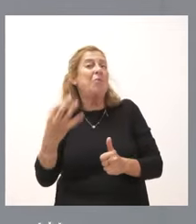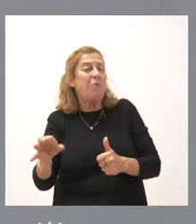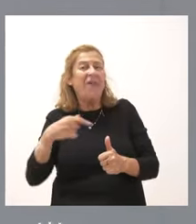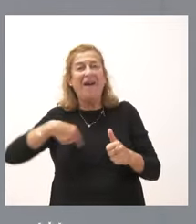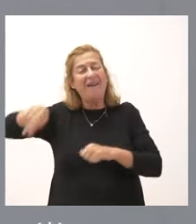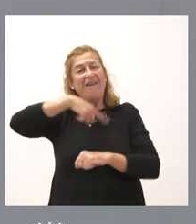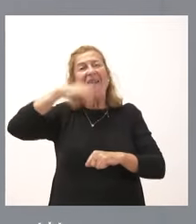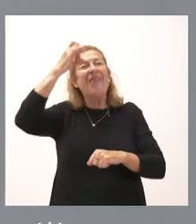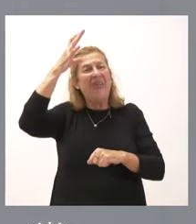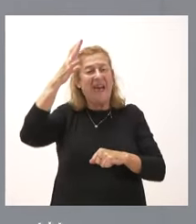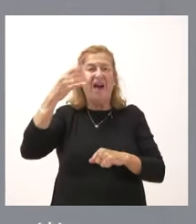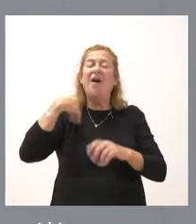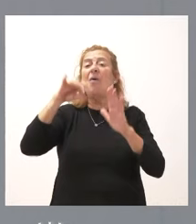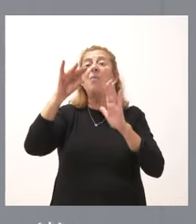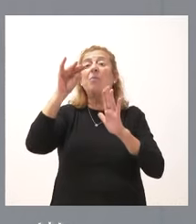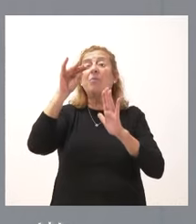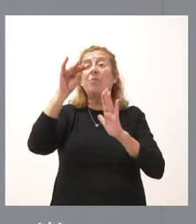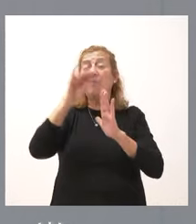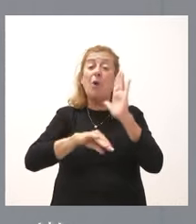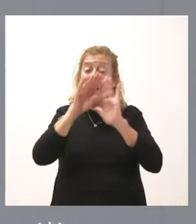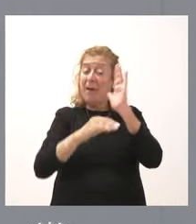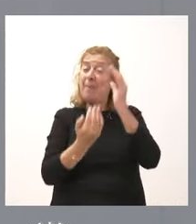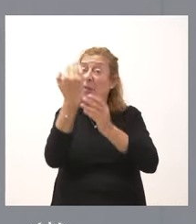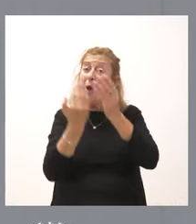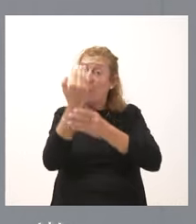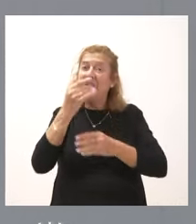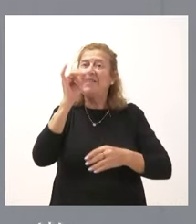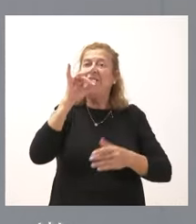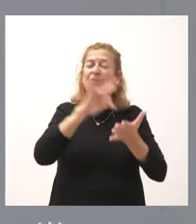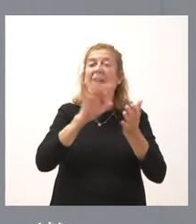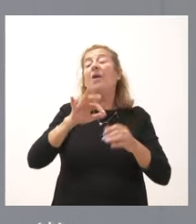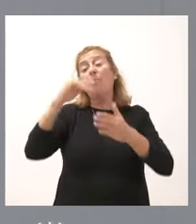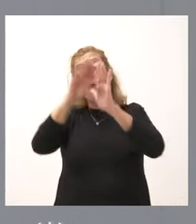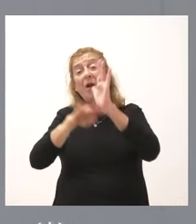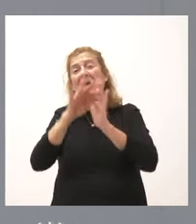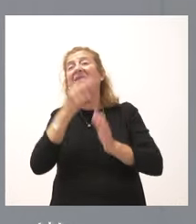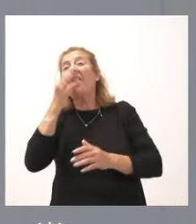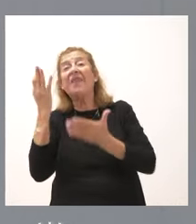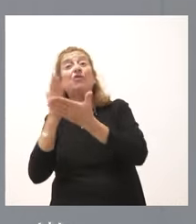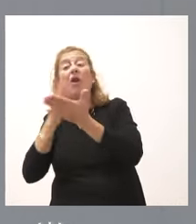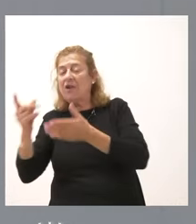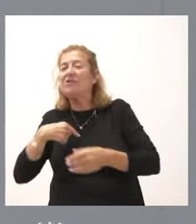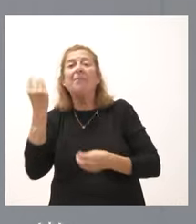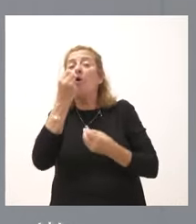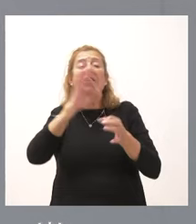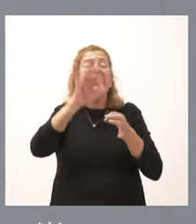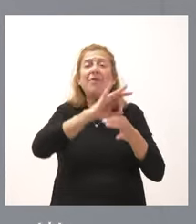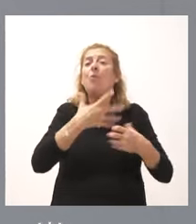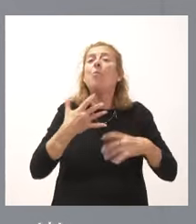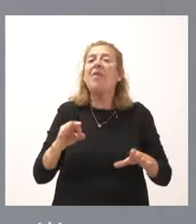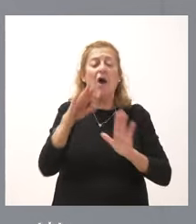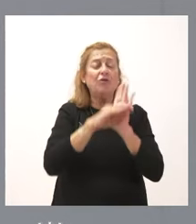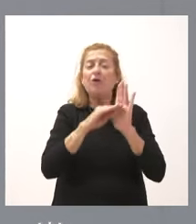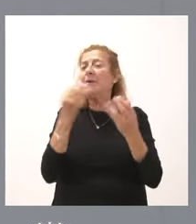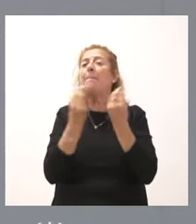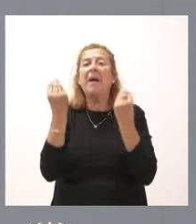idea –lo ha sido en el programa Madrugadores y lo ha sido en el programa Tardes en el cole–, es prestar el mejor servicio posible en las mejores condiciones